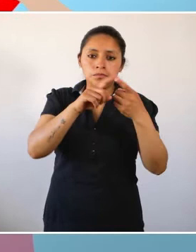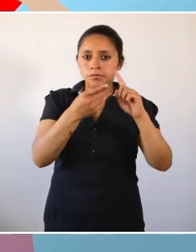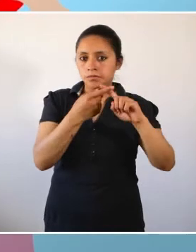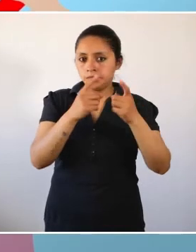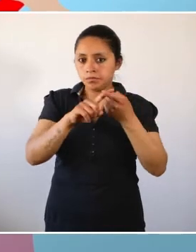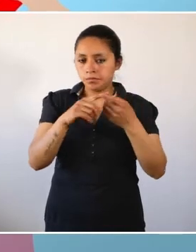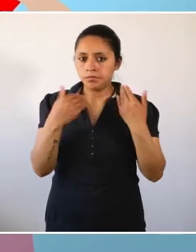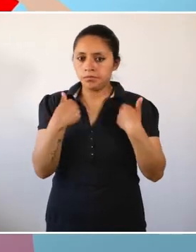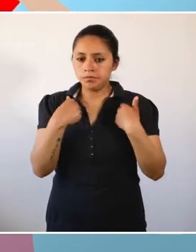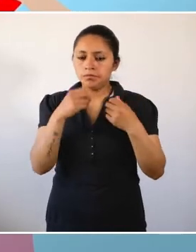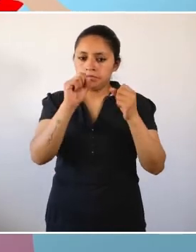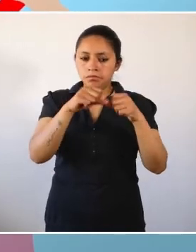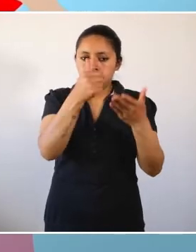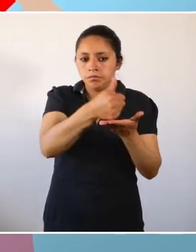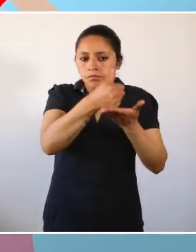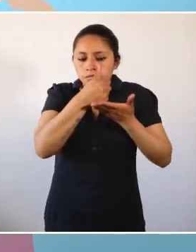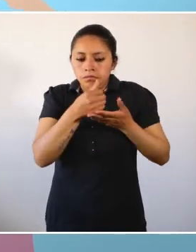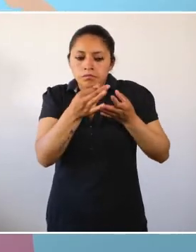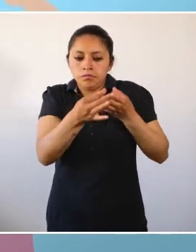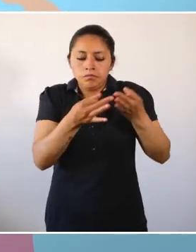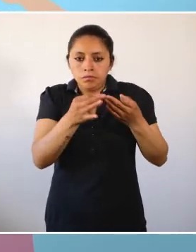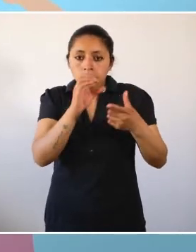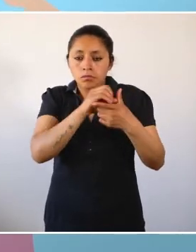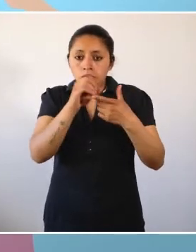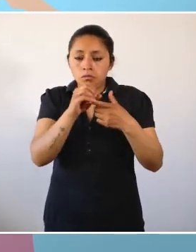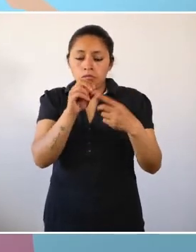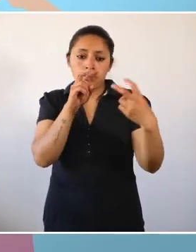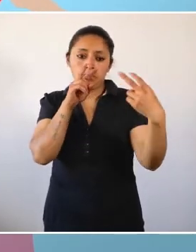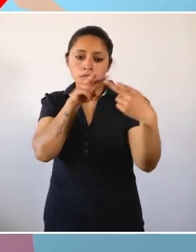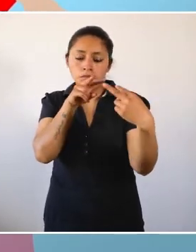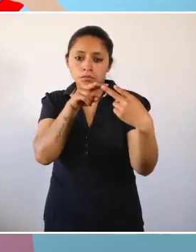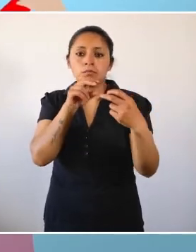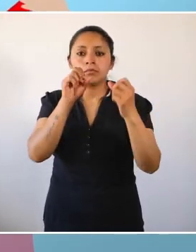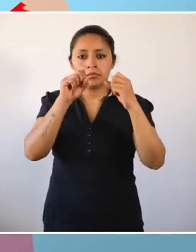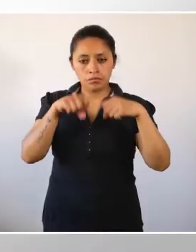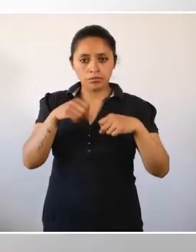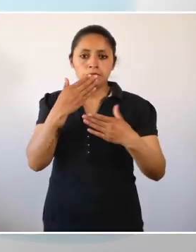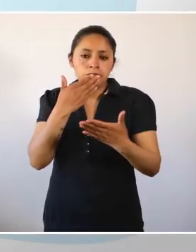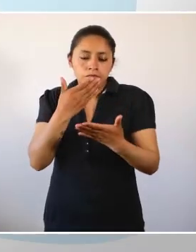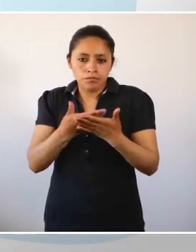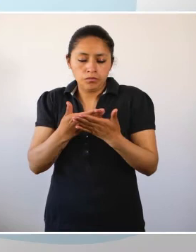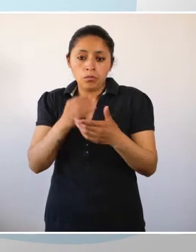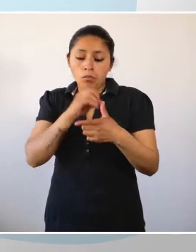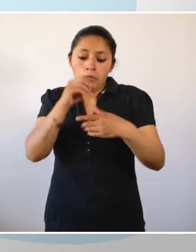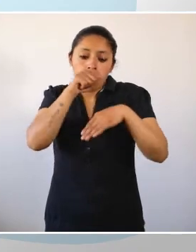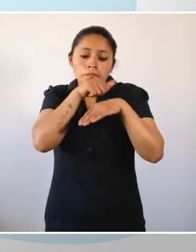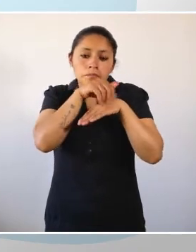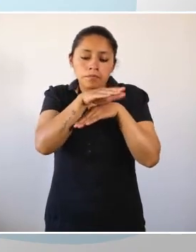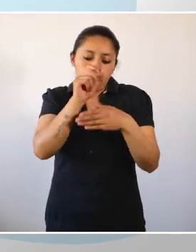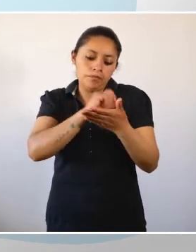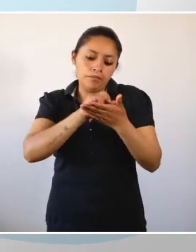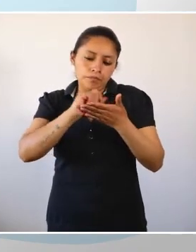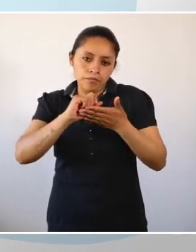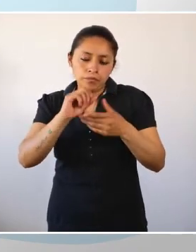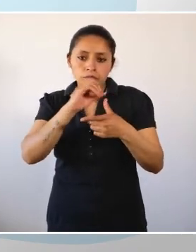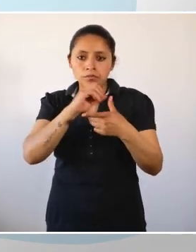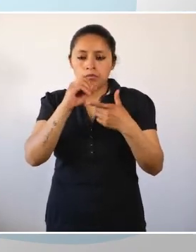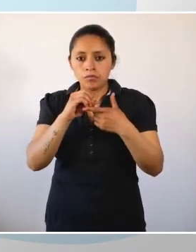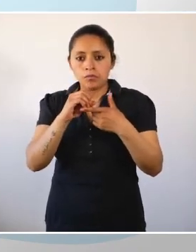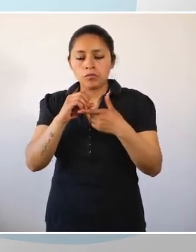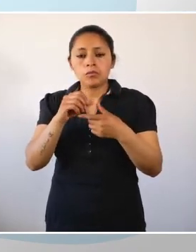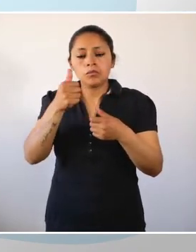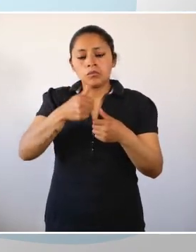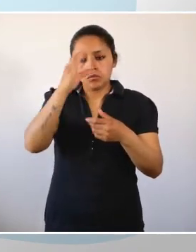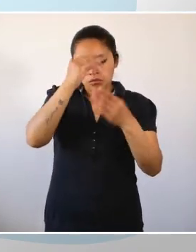o compañero de clase que puede explicarles vía teléfono o videollamada. Incluso, se puede mandar mensajes escritos o